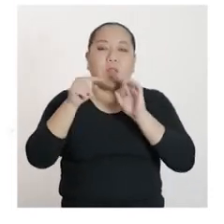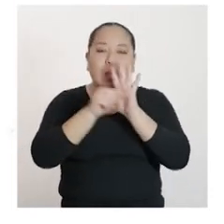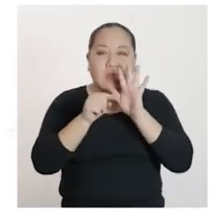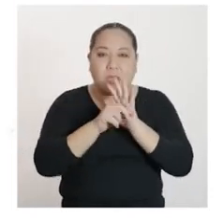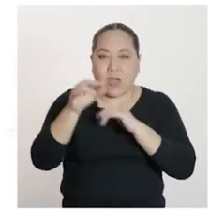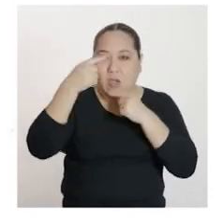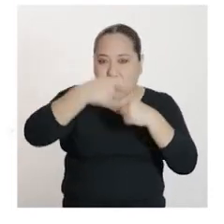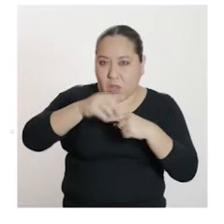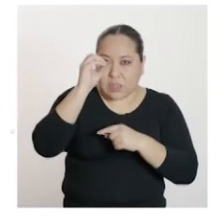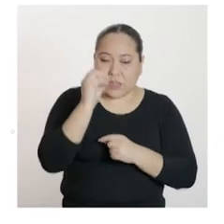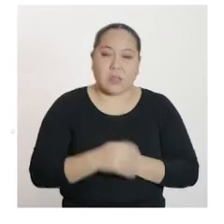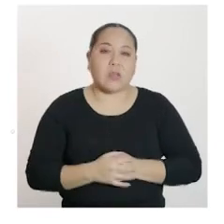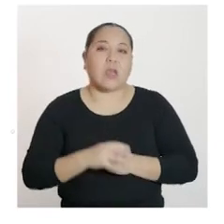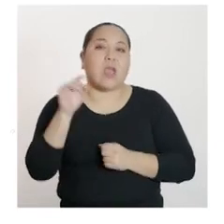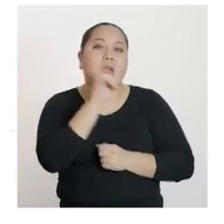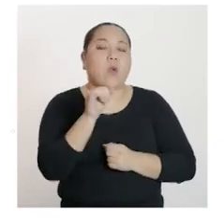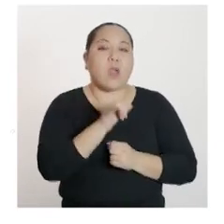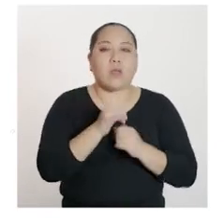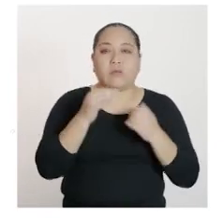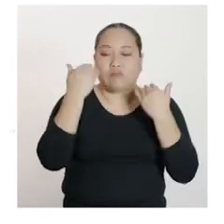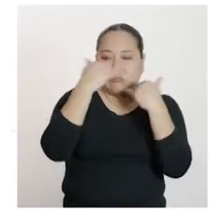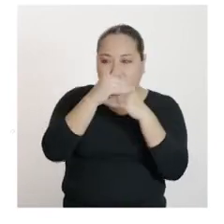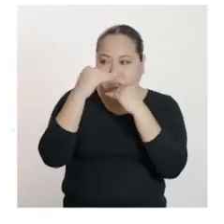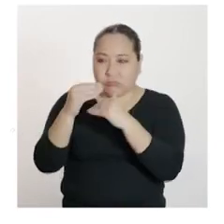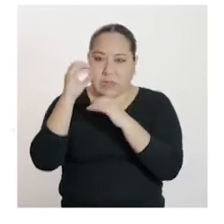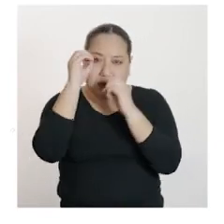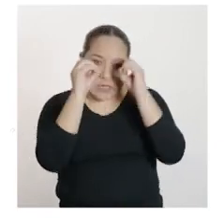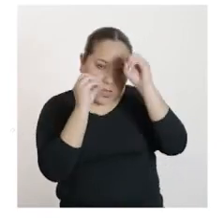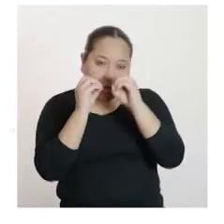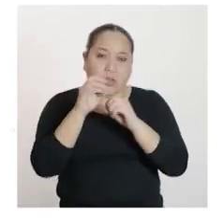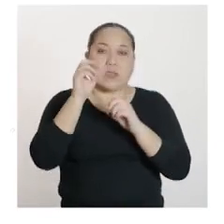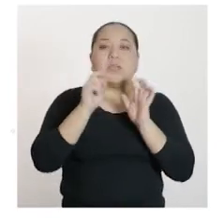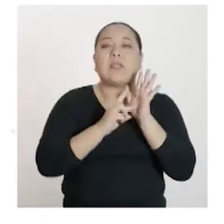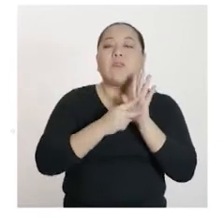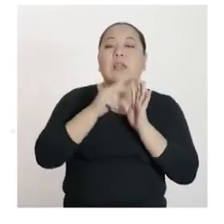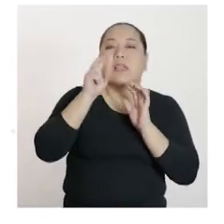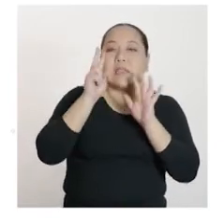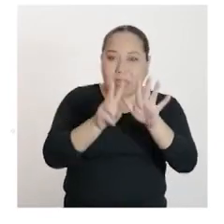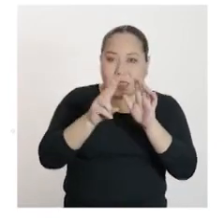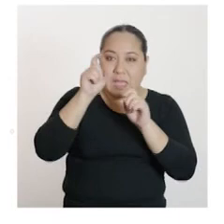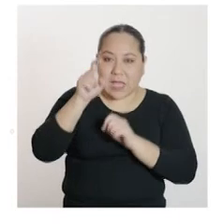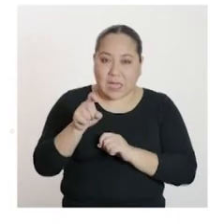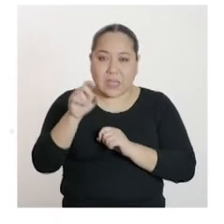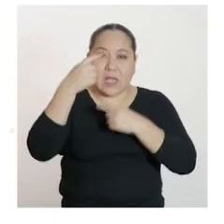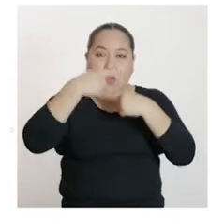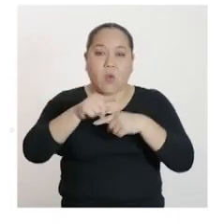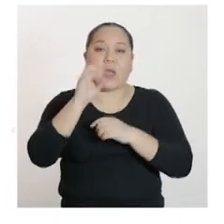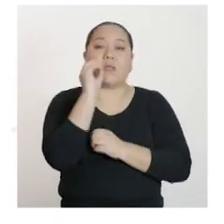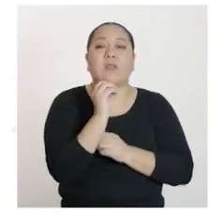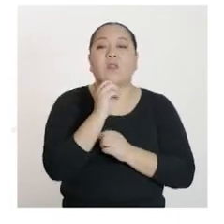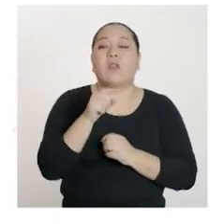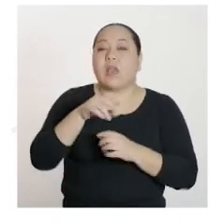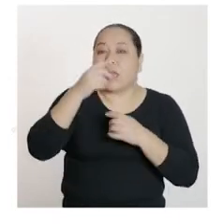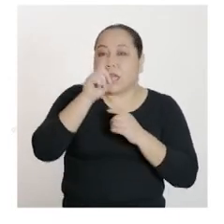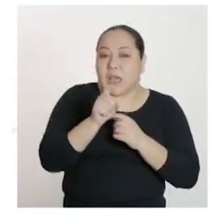a cero. Igualamos cada factor a cero, es decir, 7X igual a cero, con lo que se obtiene X igual a